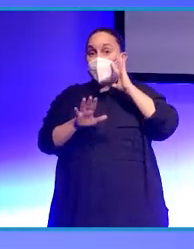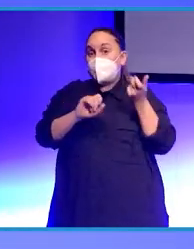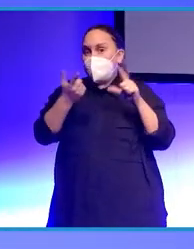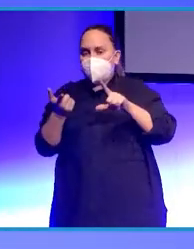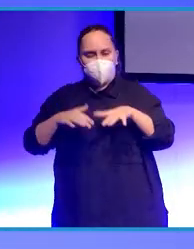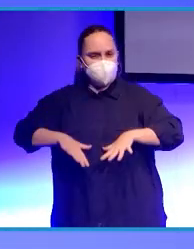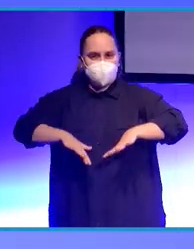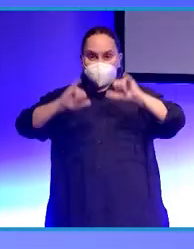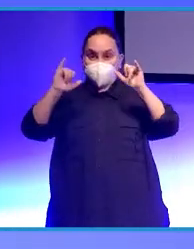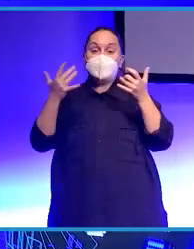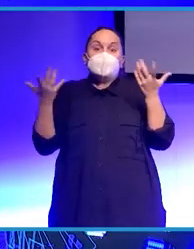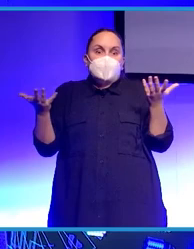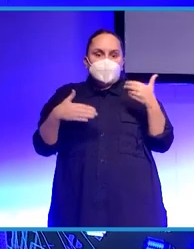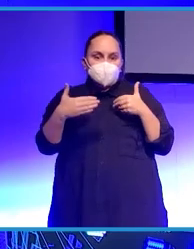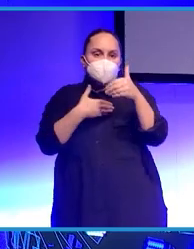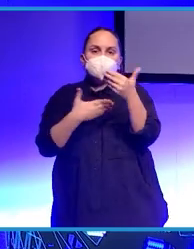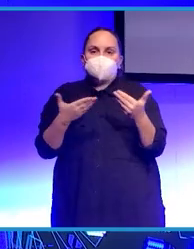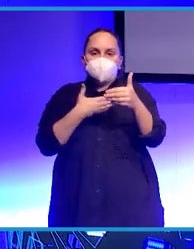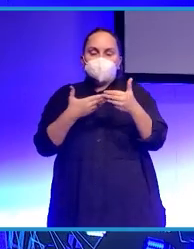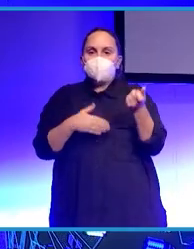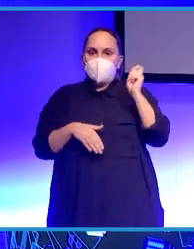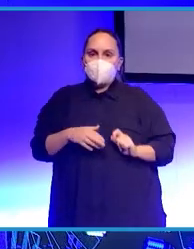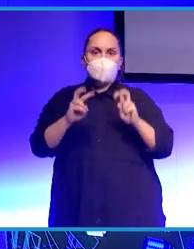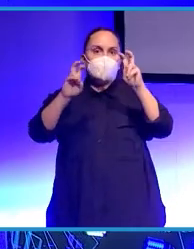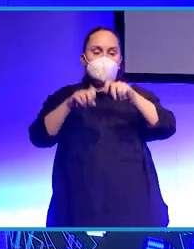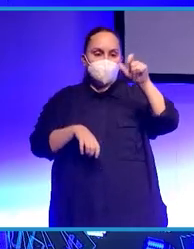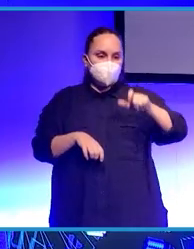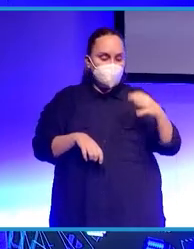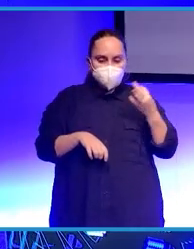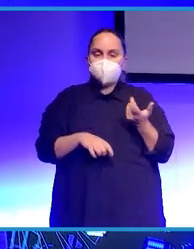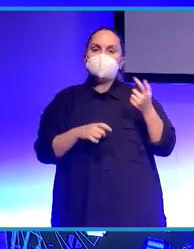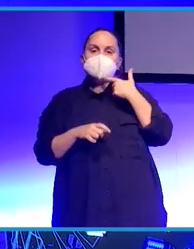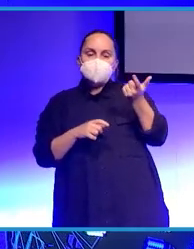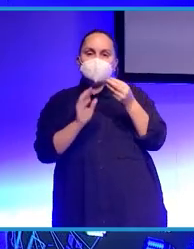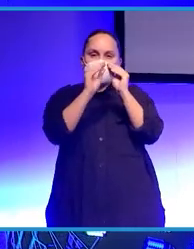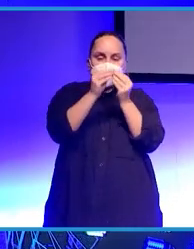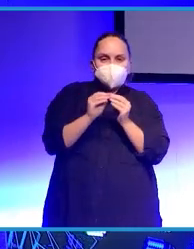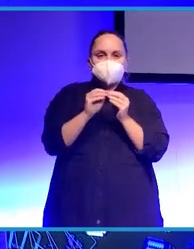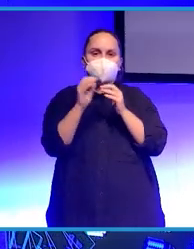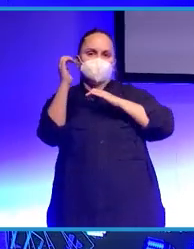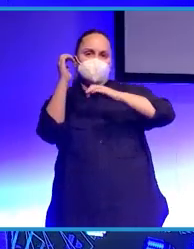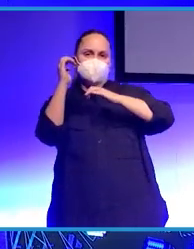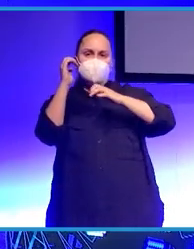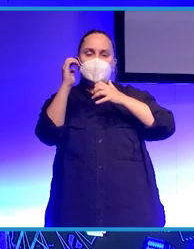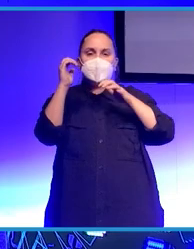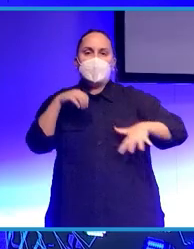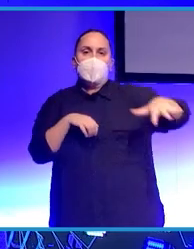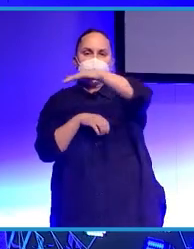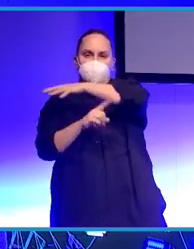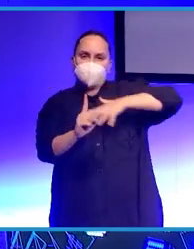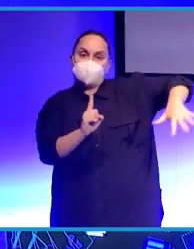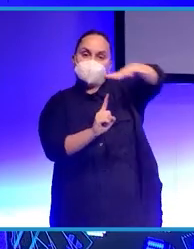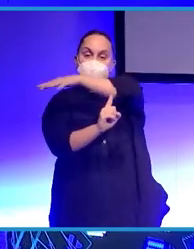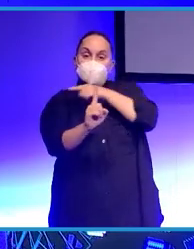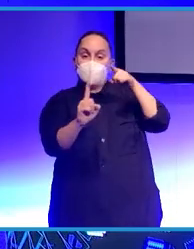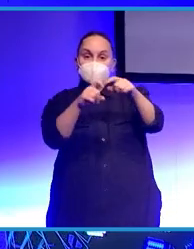lo cual se van a crear nuevas profesiones gente que de repente va a tener que hacer computación espacial por ejemplo de todo lo que va leyendo esa gafa en tiempo